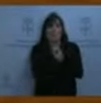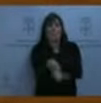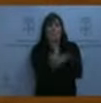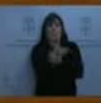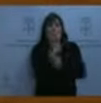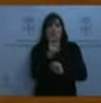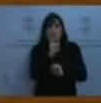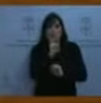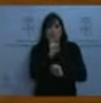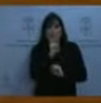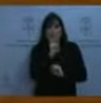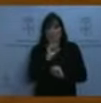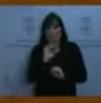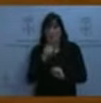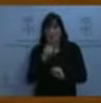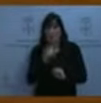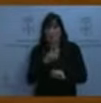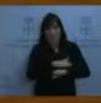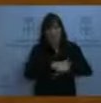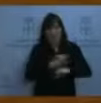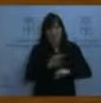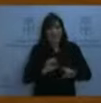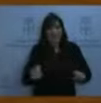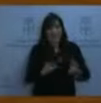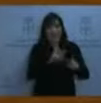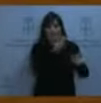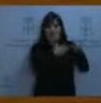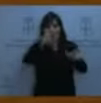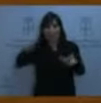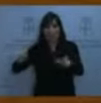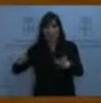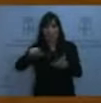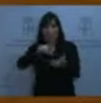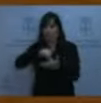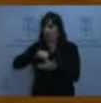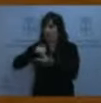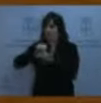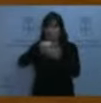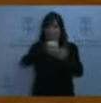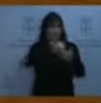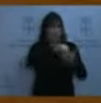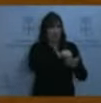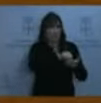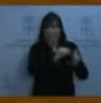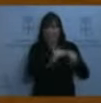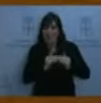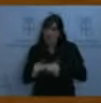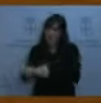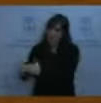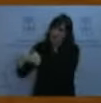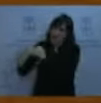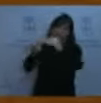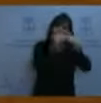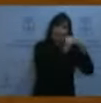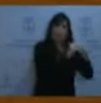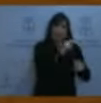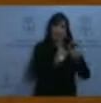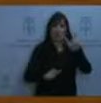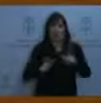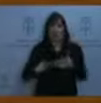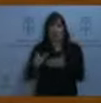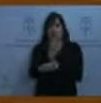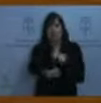la igualdad de todos los españoles. Entonces, paso a